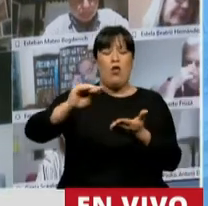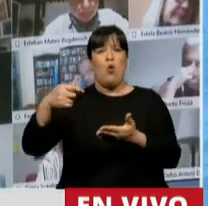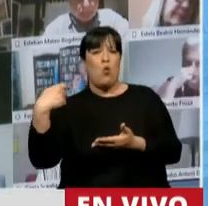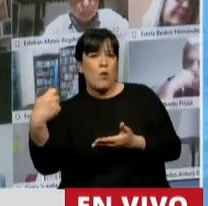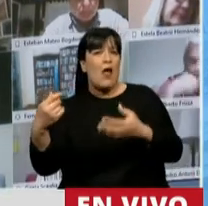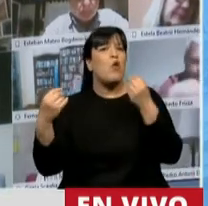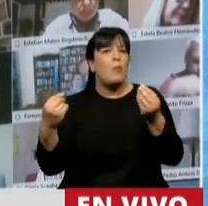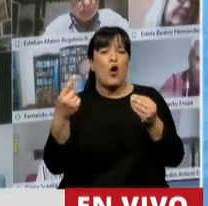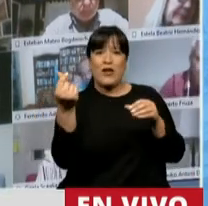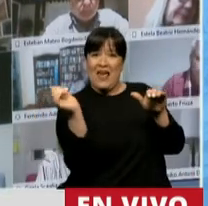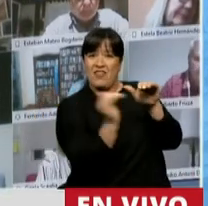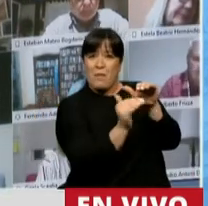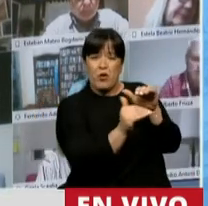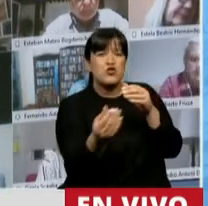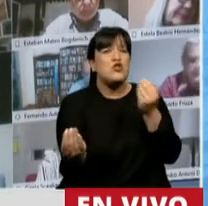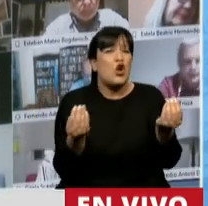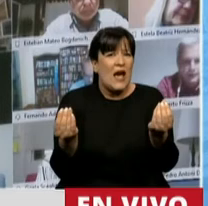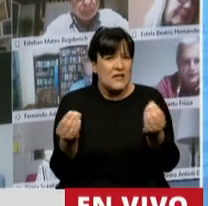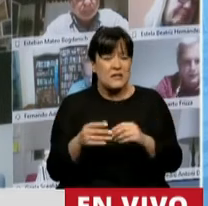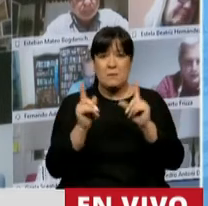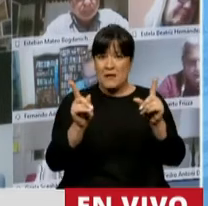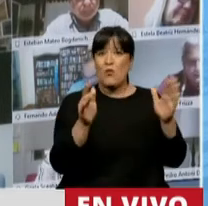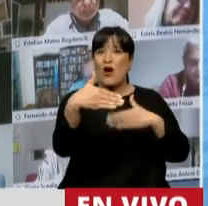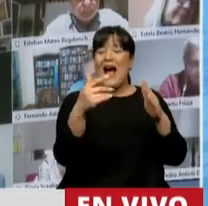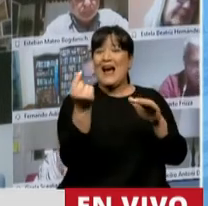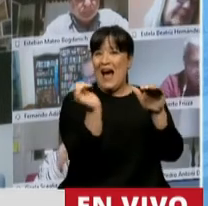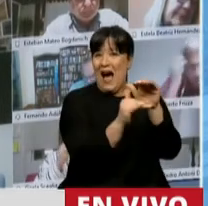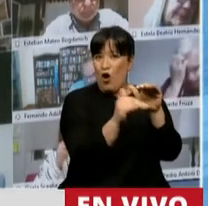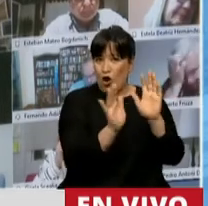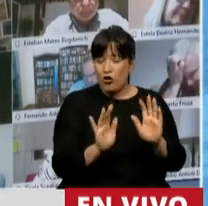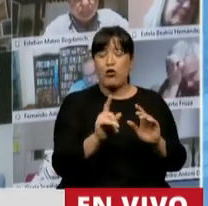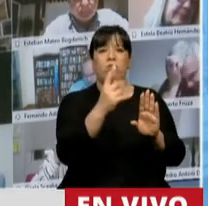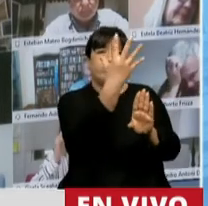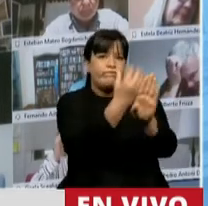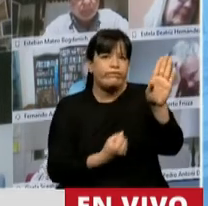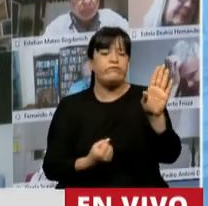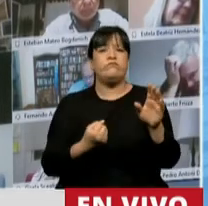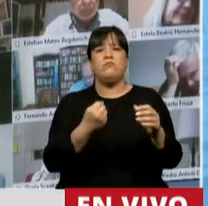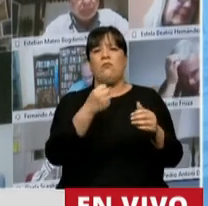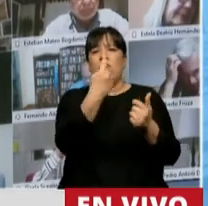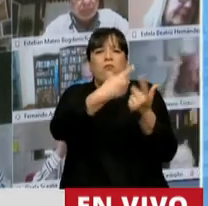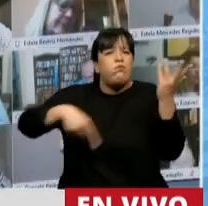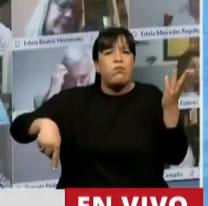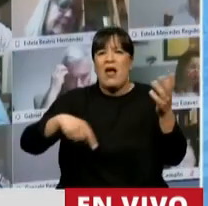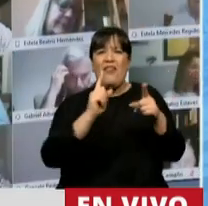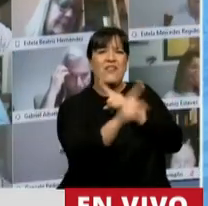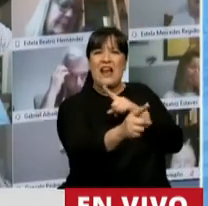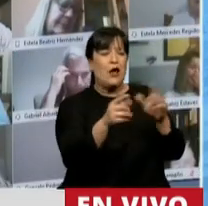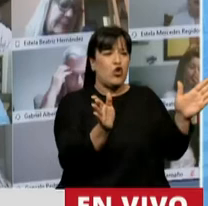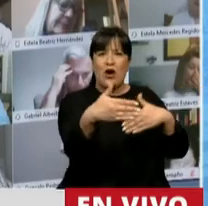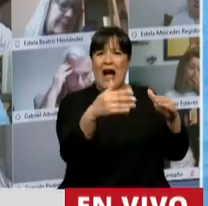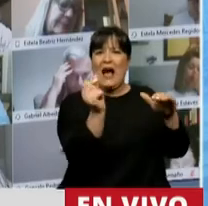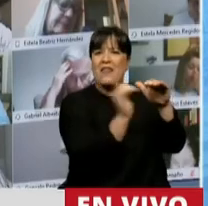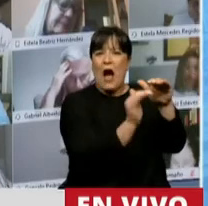porque el depósito que le hacía en su caja de ahorro, los descuentos, las fintechs, lo hacían directamente de la caja de ahorro.